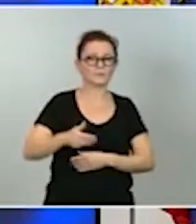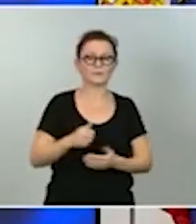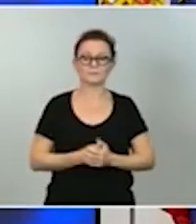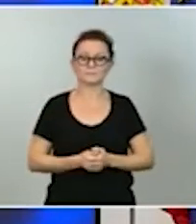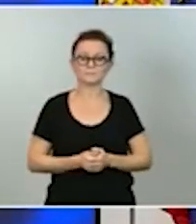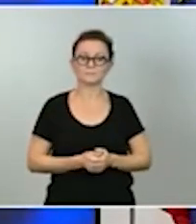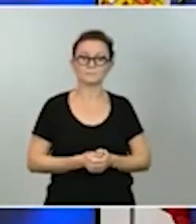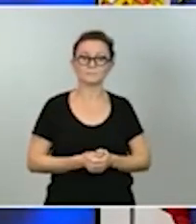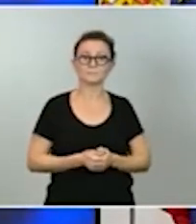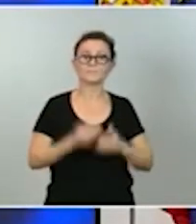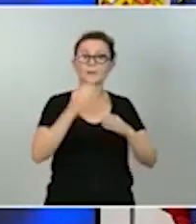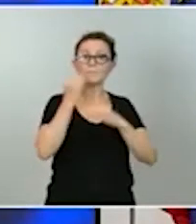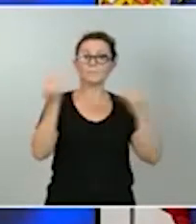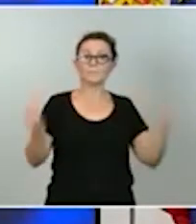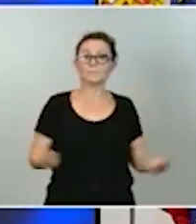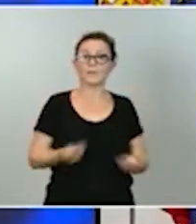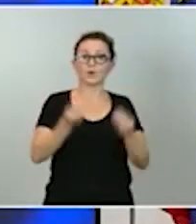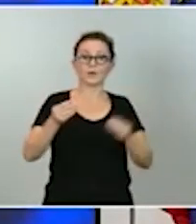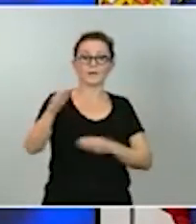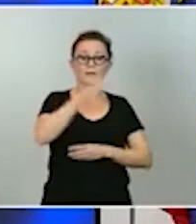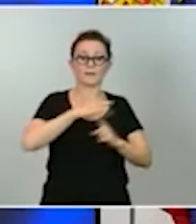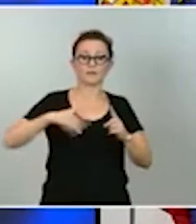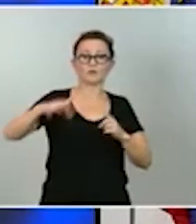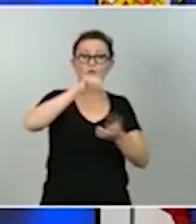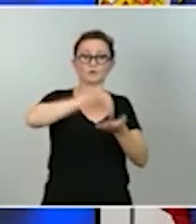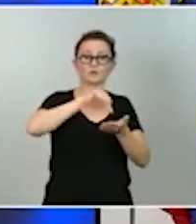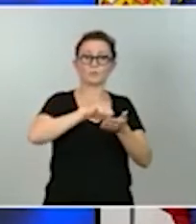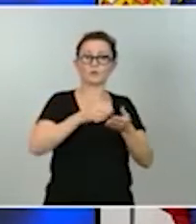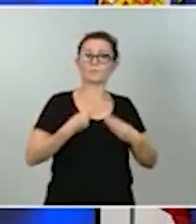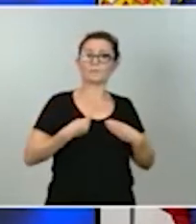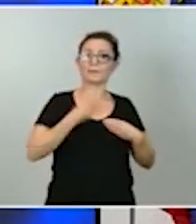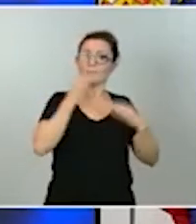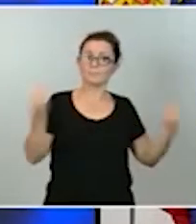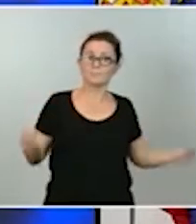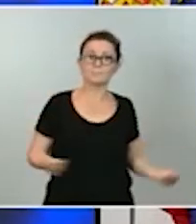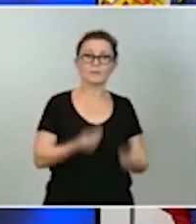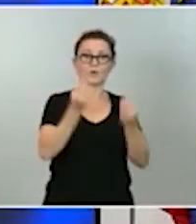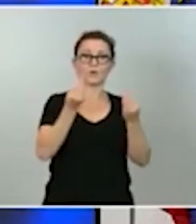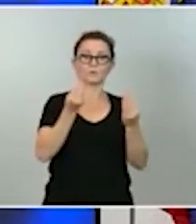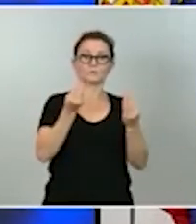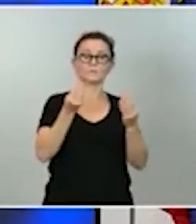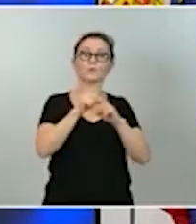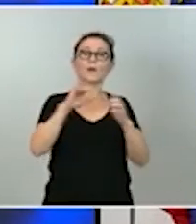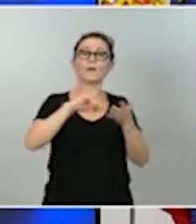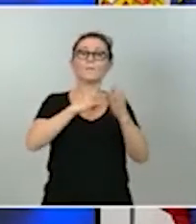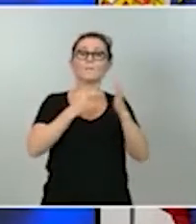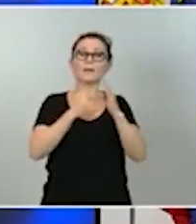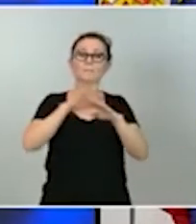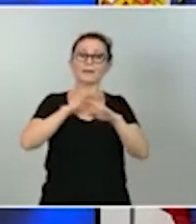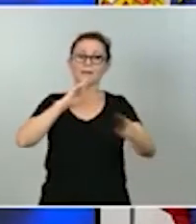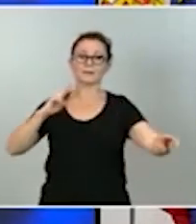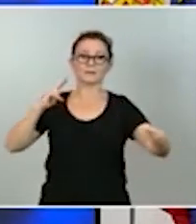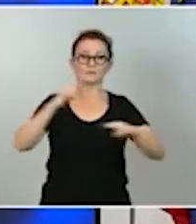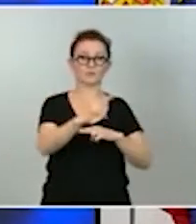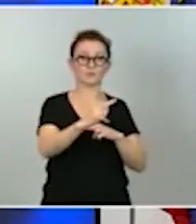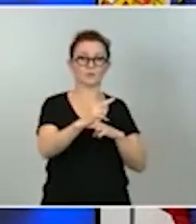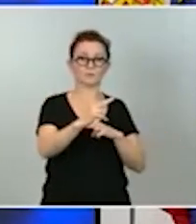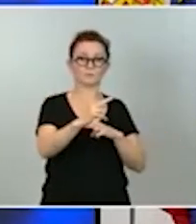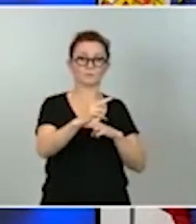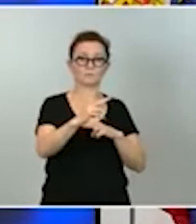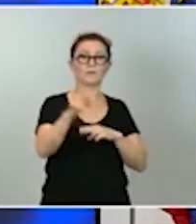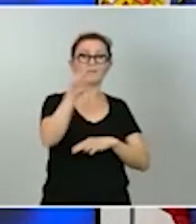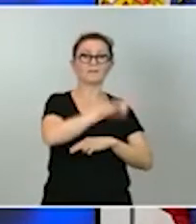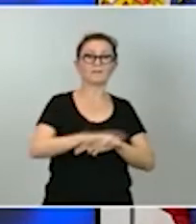la habitabilidad de los entornos urbanos mediante un plan de choque de movilidad sostenible y un plan integral de rehabilitación de vivienda y